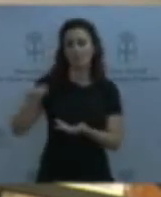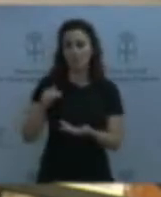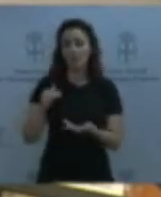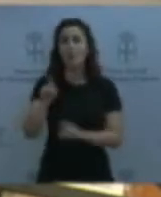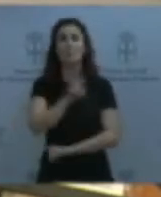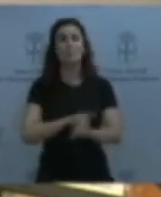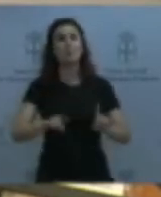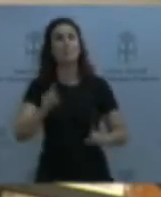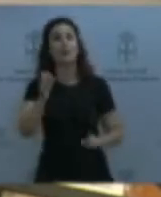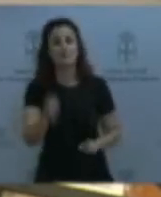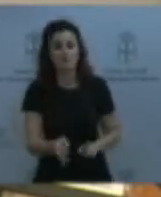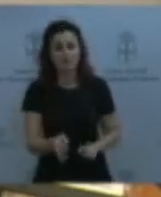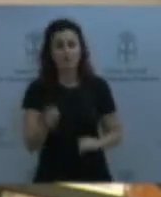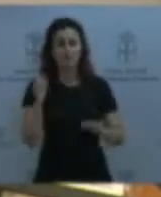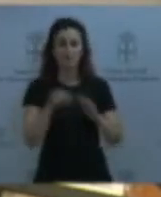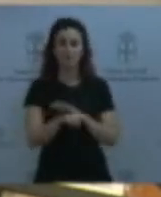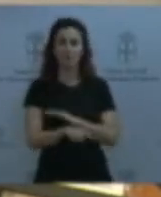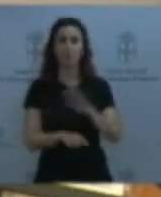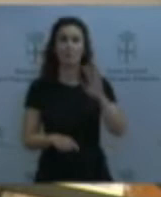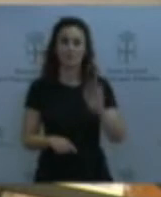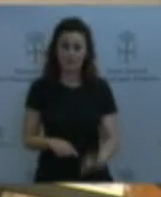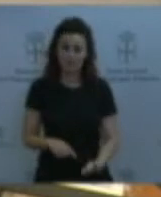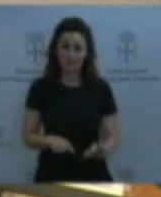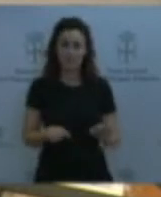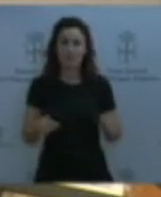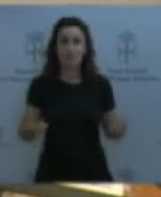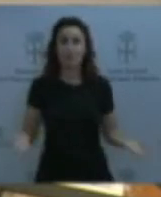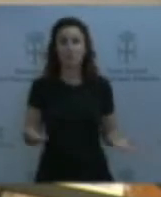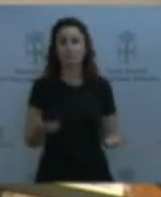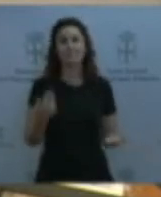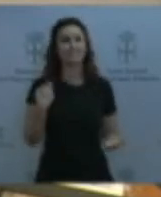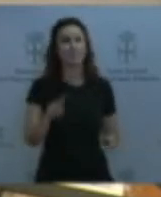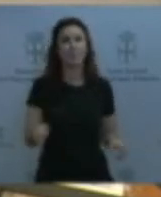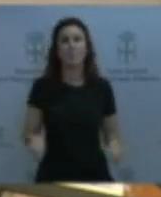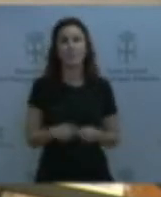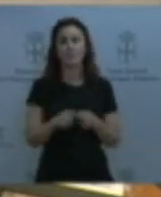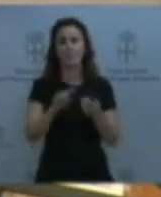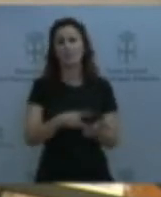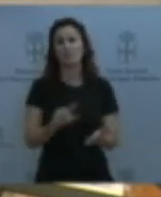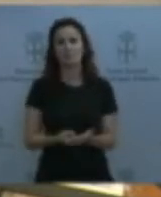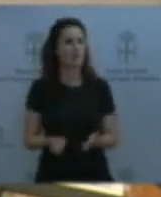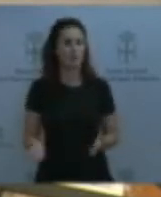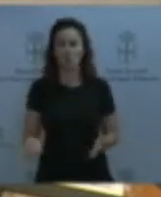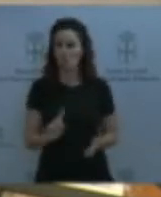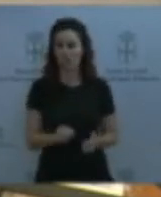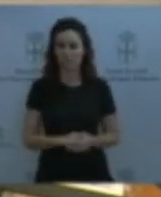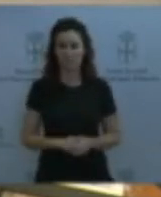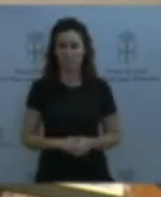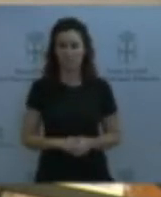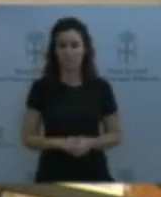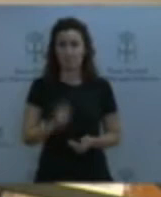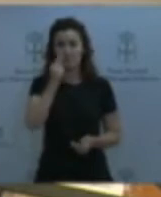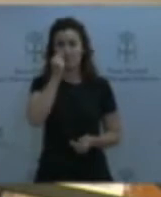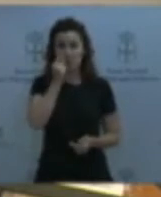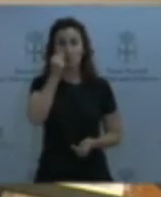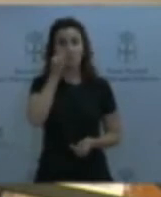yo eso no lo identifico con el deterioro de un sistema. Porque nuestros niños y nuestras niñas siguen comiendo todos los días